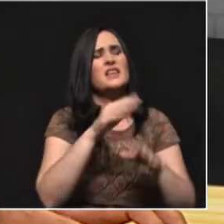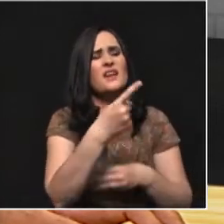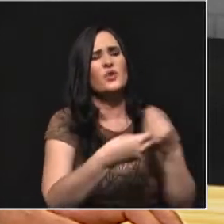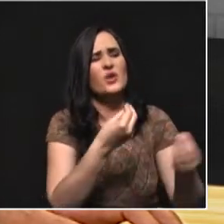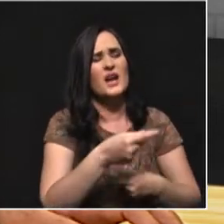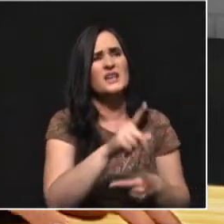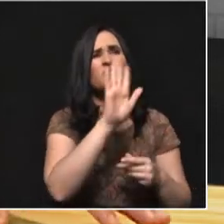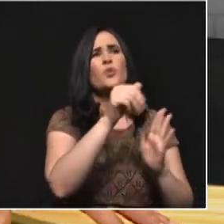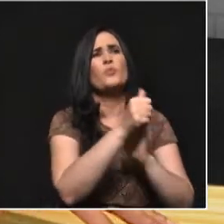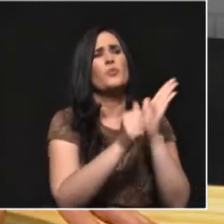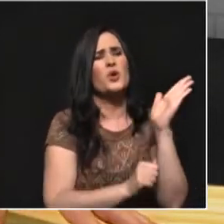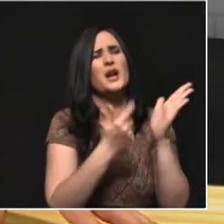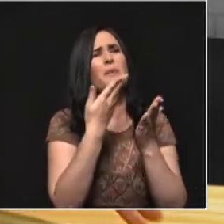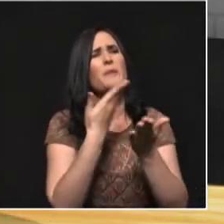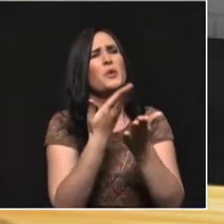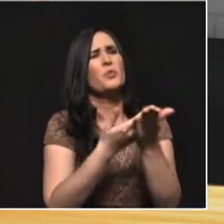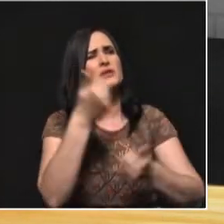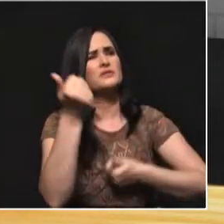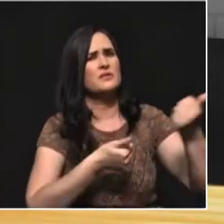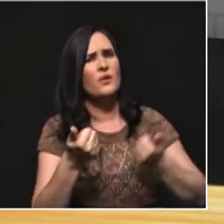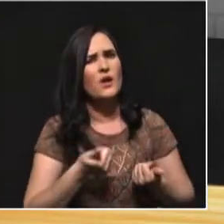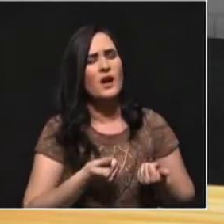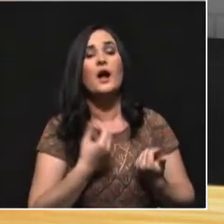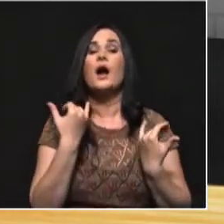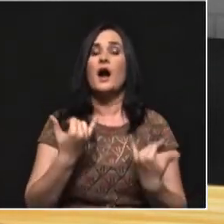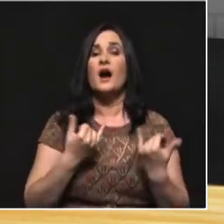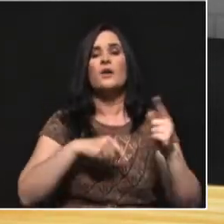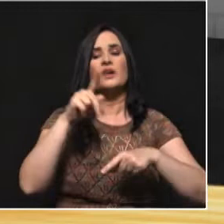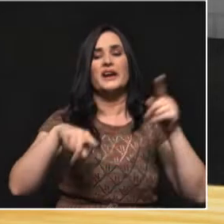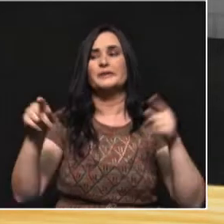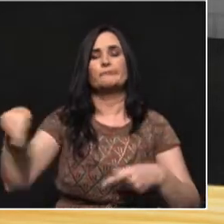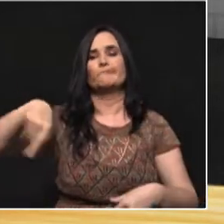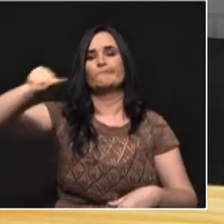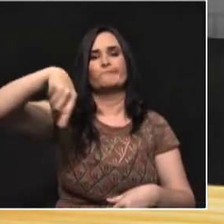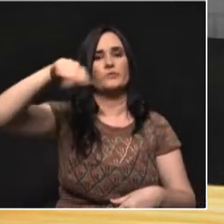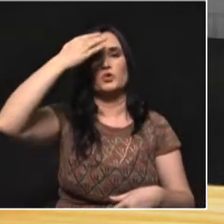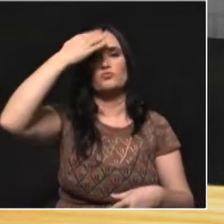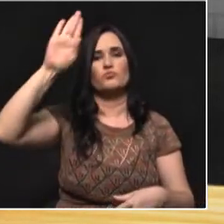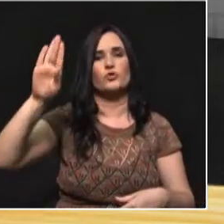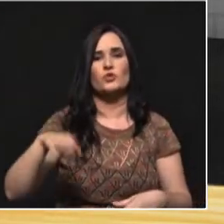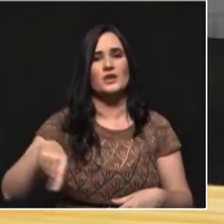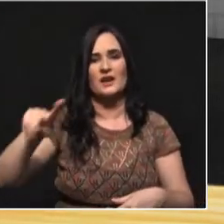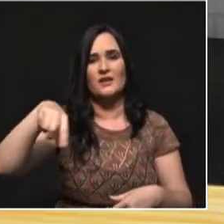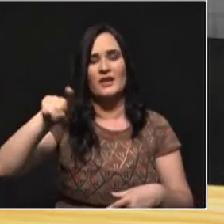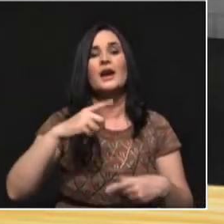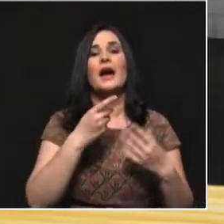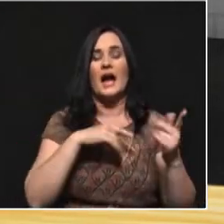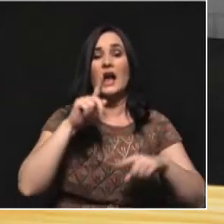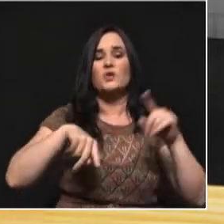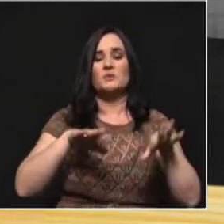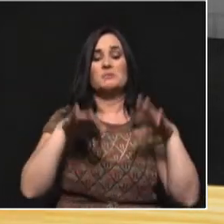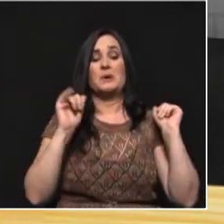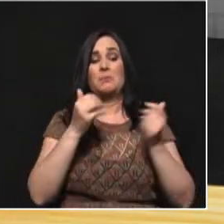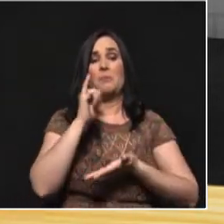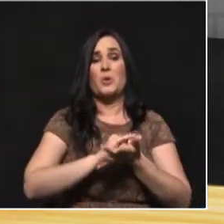propone el candidato? Y eso poco sucede. Entonces, como una salida a este problema de la abstención es el ciudadano